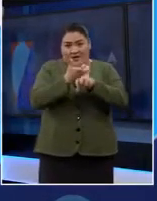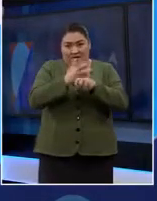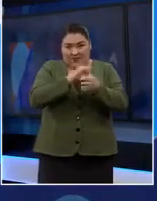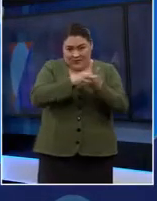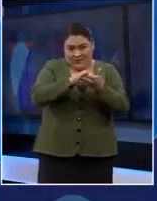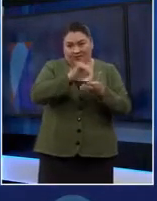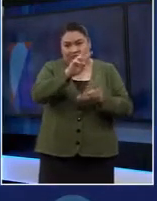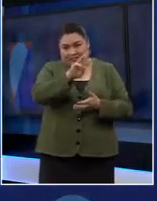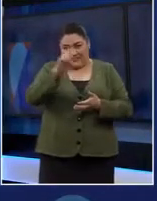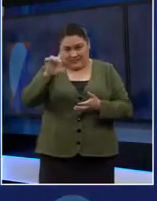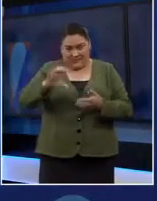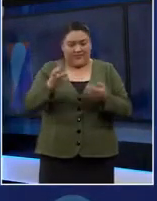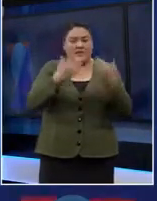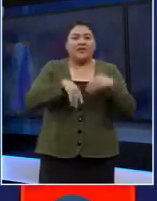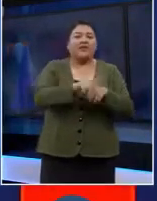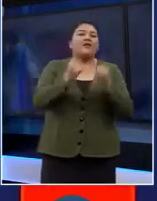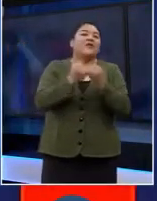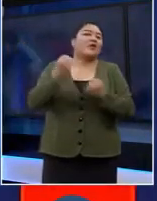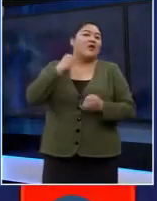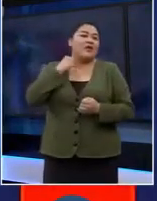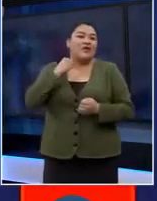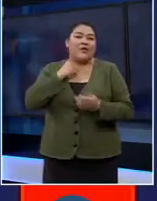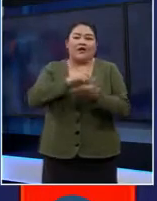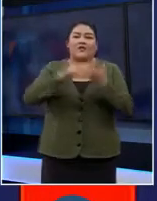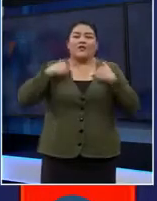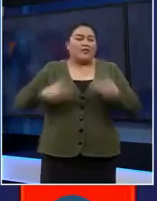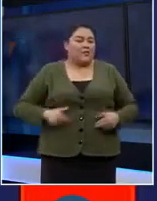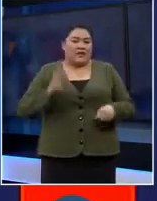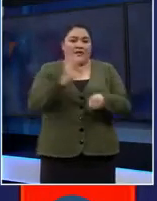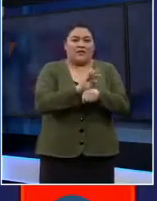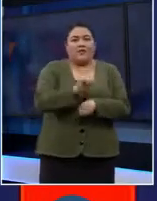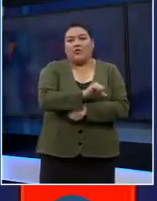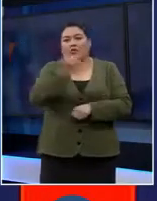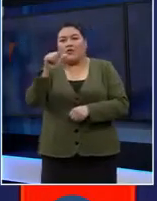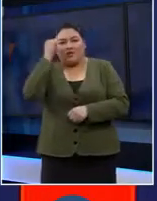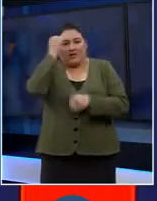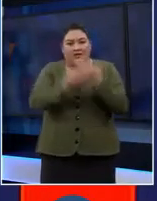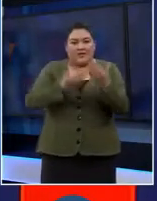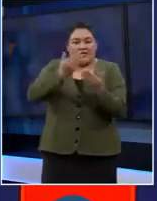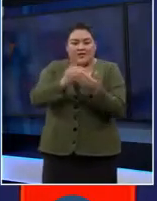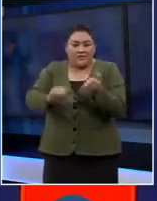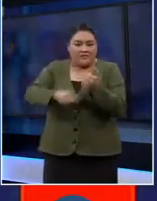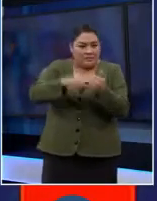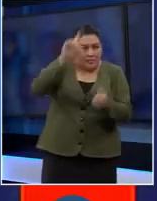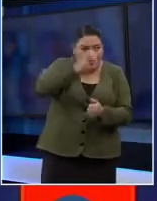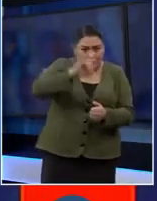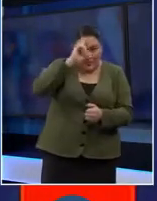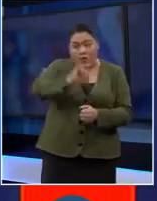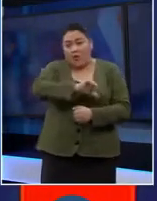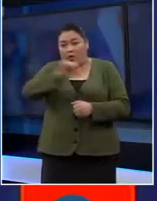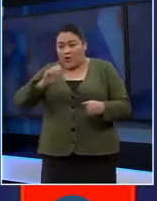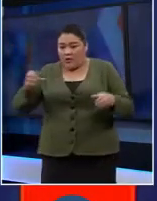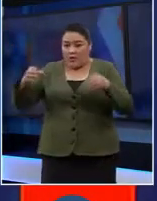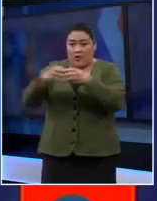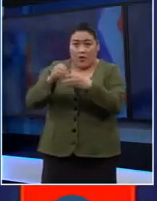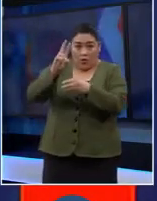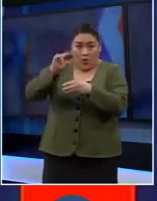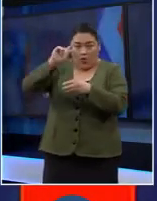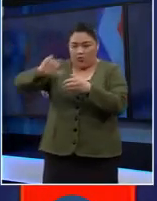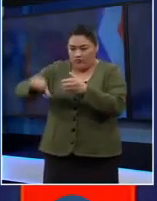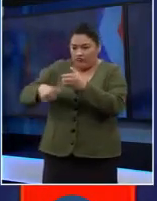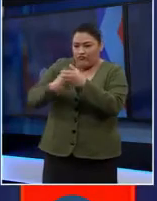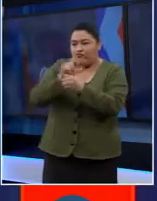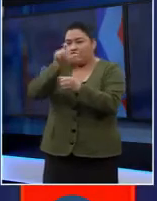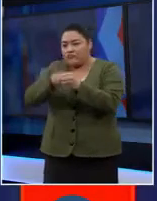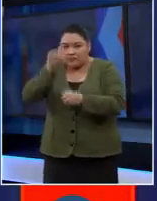y también se ha desempeñado como abogada de Derechos Humanos y asesora de políticas públicas. Fue consultora del Alto Comisionado de Naciones Unidas,